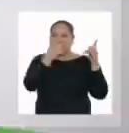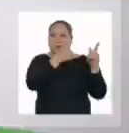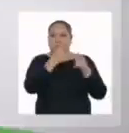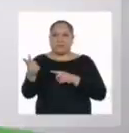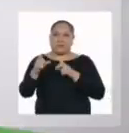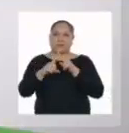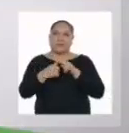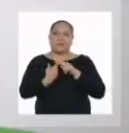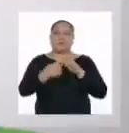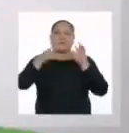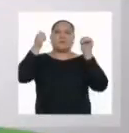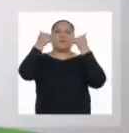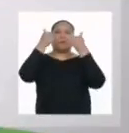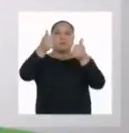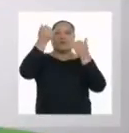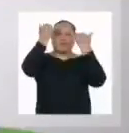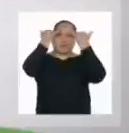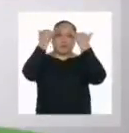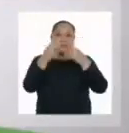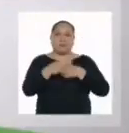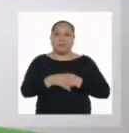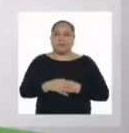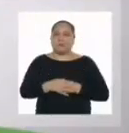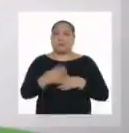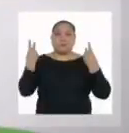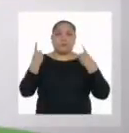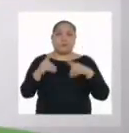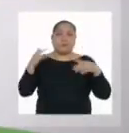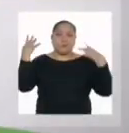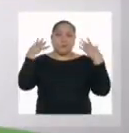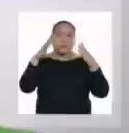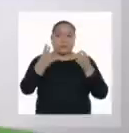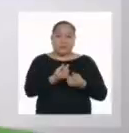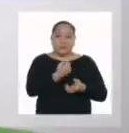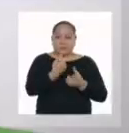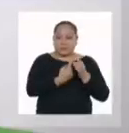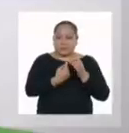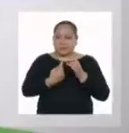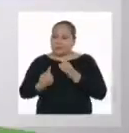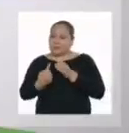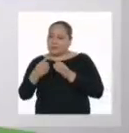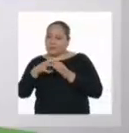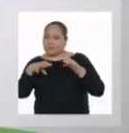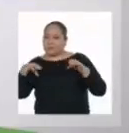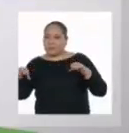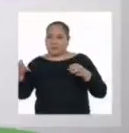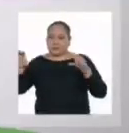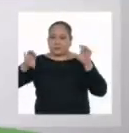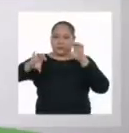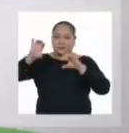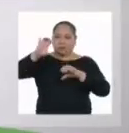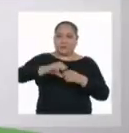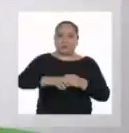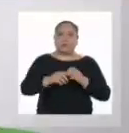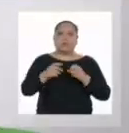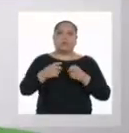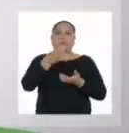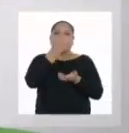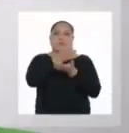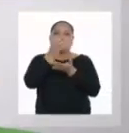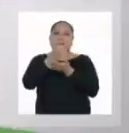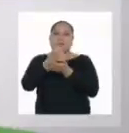listo para empezar. ¡Buena idea! Y cuando ya tengas los zumos listos, puedes verterlos en vasos